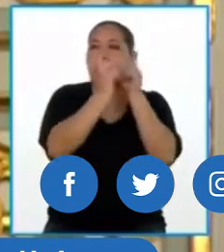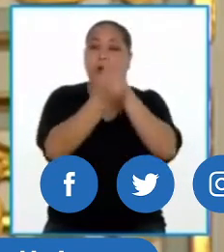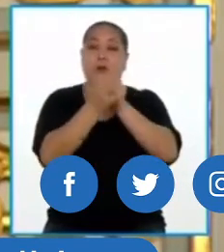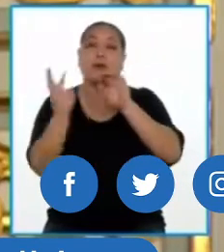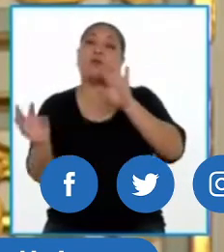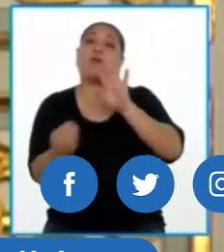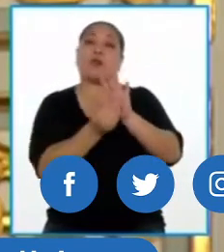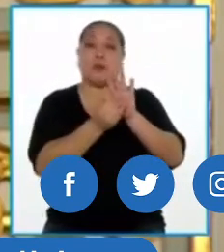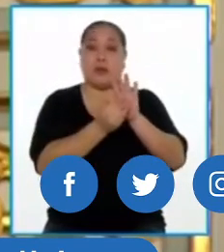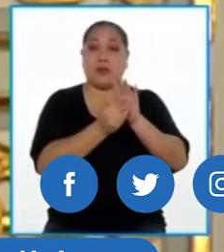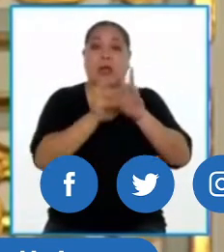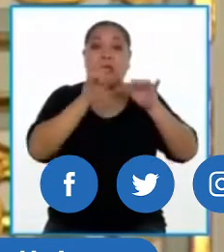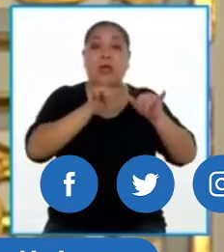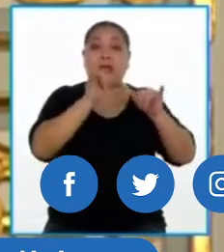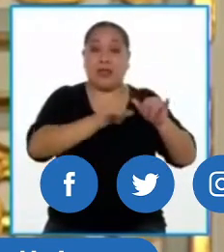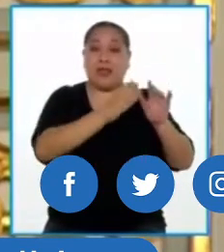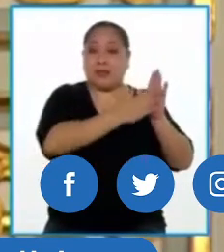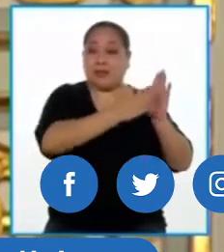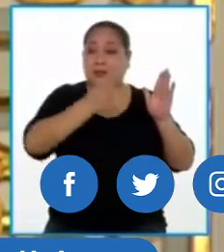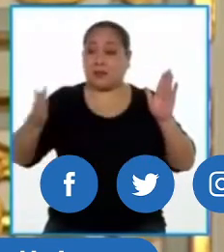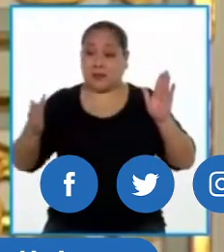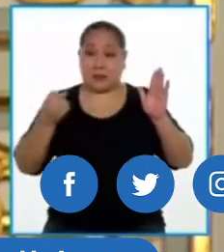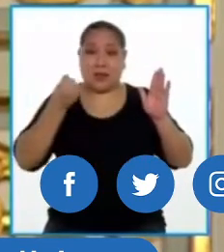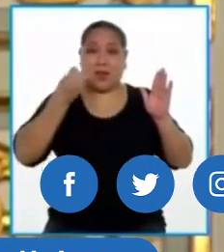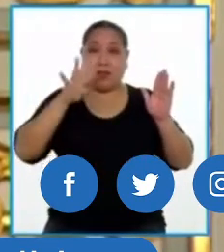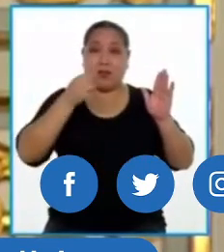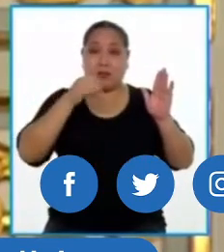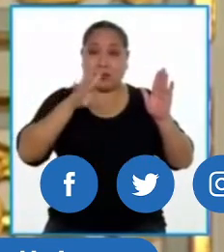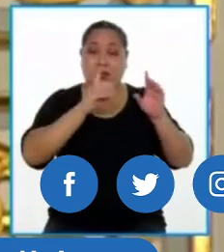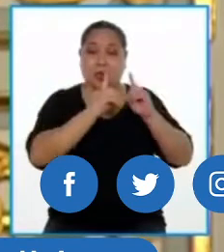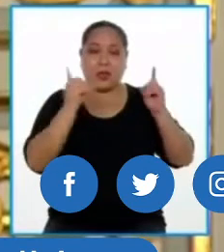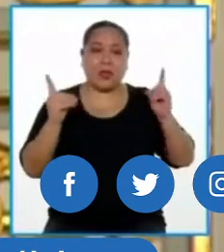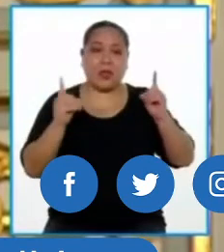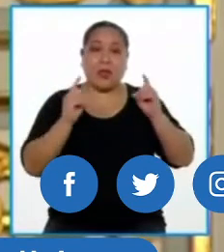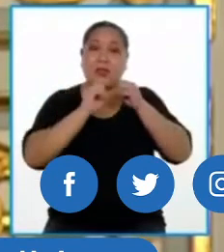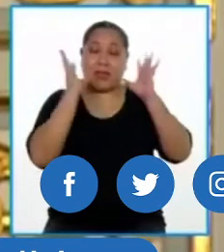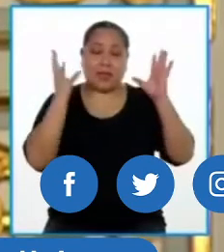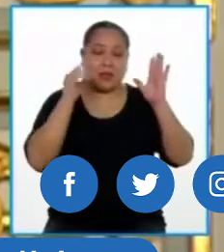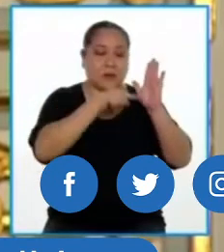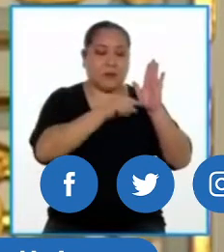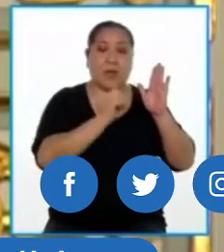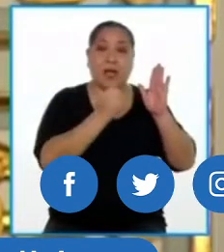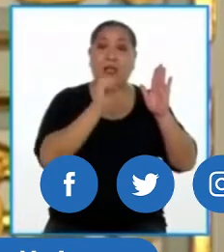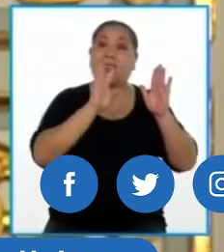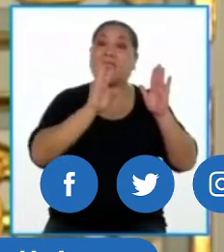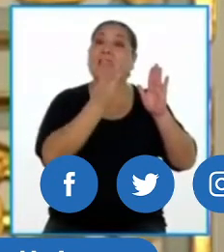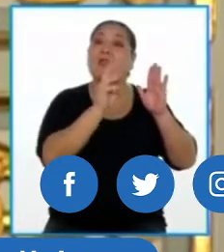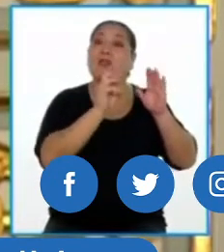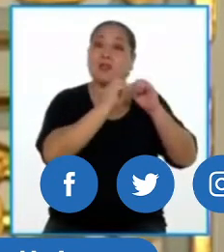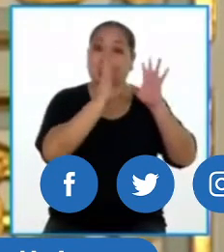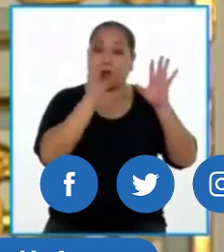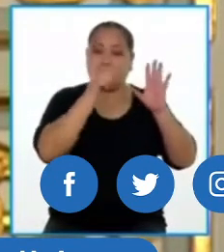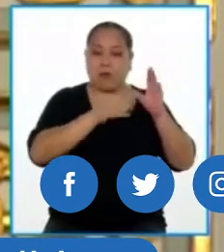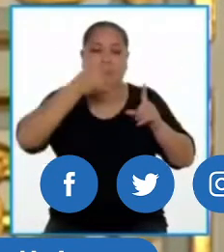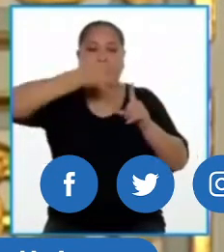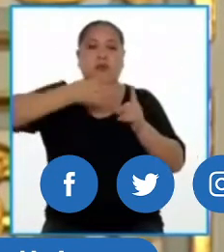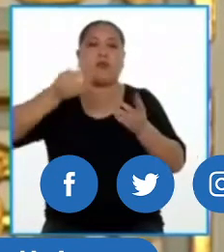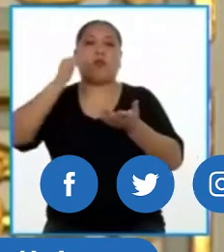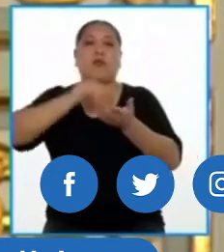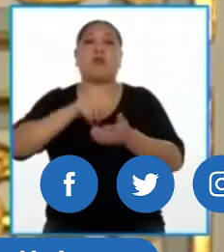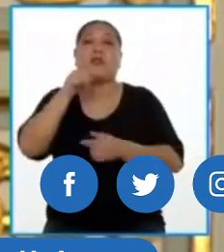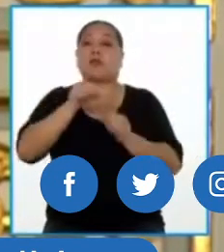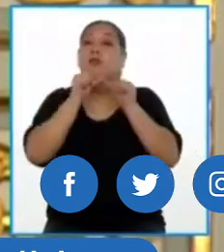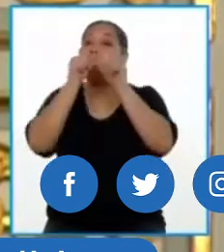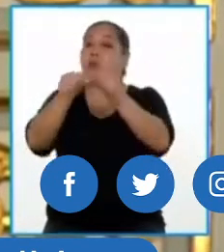introduciendo en esta norma que, como les repito, tiene vigencia, o va a tener vigencia hasta el treinta y uno de enero. Gracias.